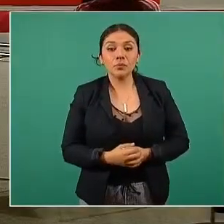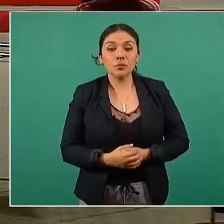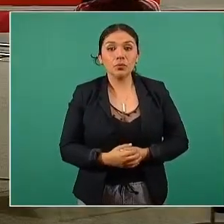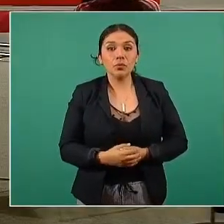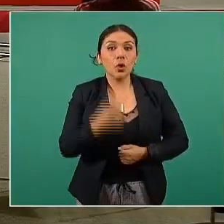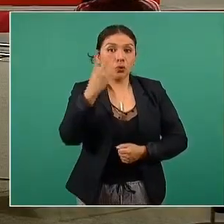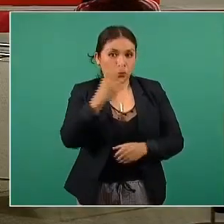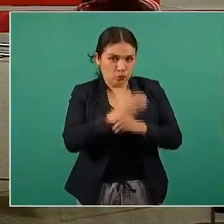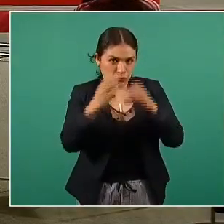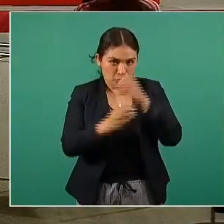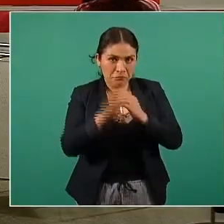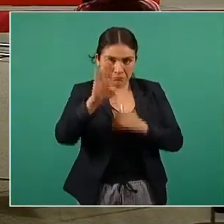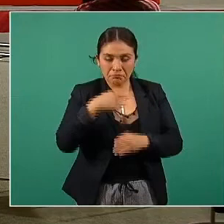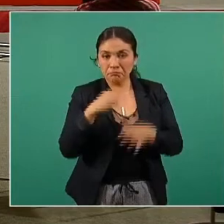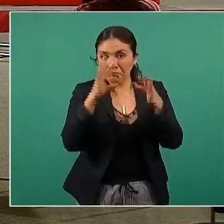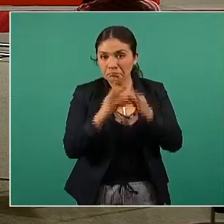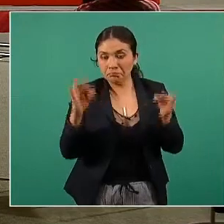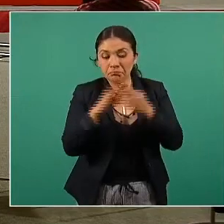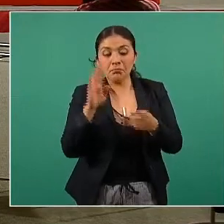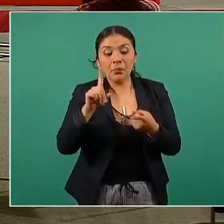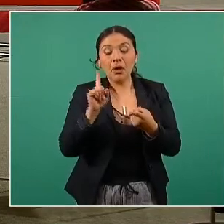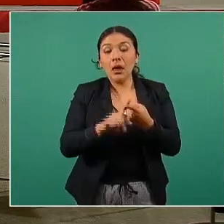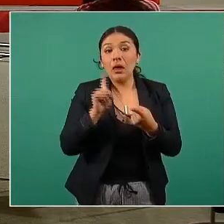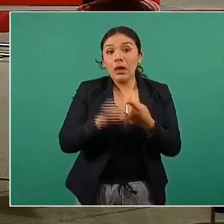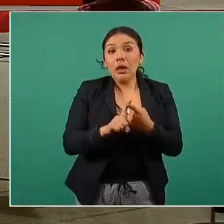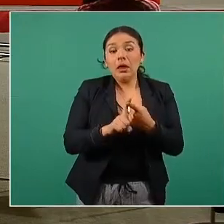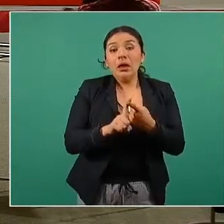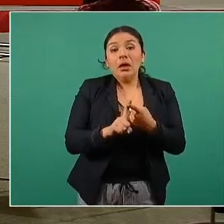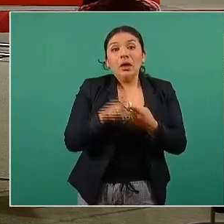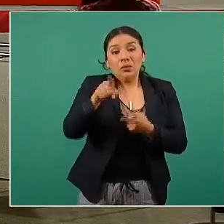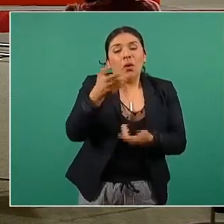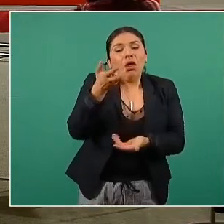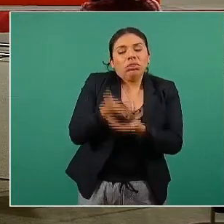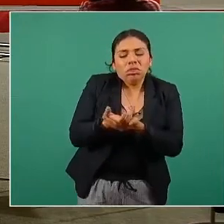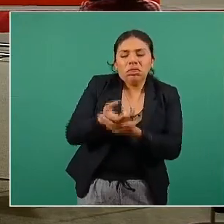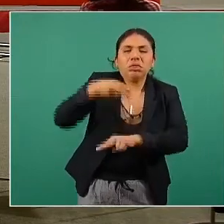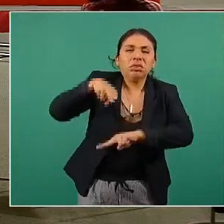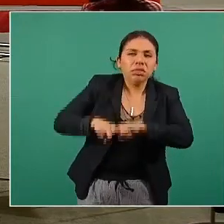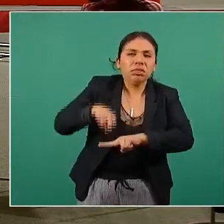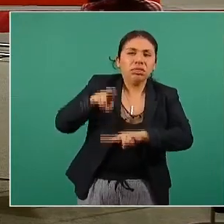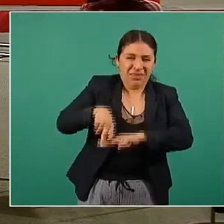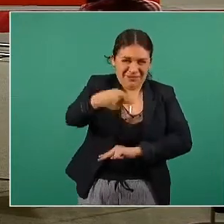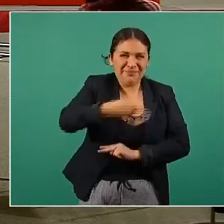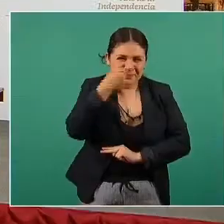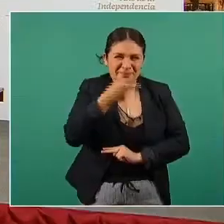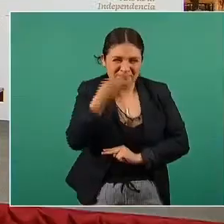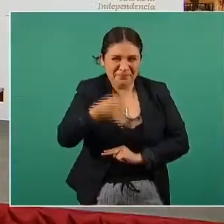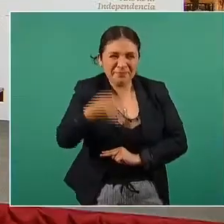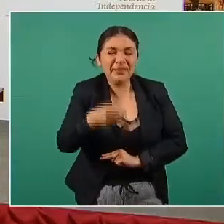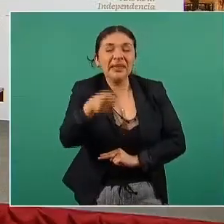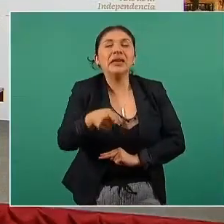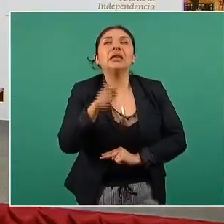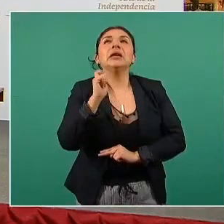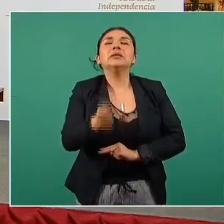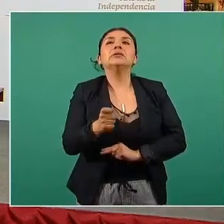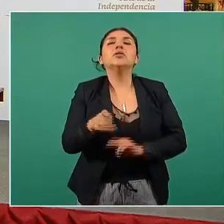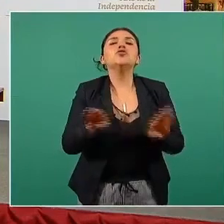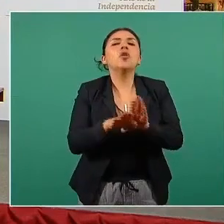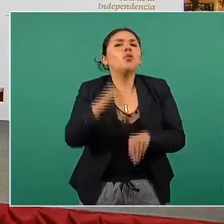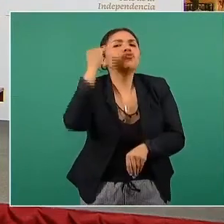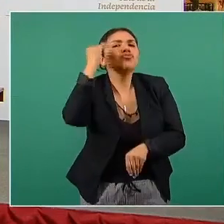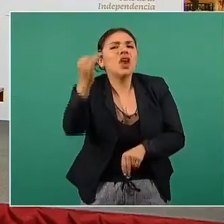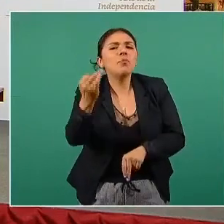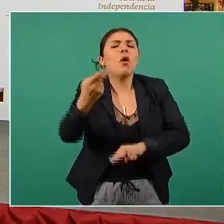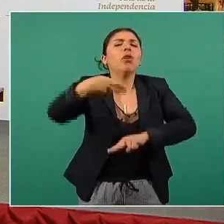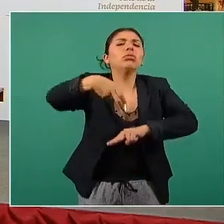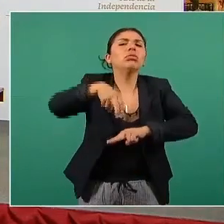precisiones ahí la primera es que el sedentarismo como bien lo mencionas es el tiempo que pasamos